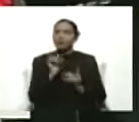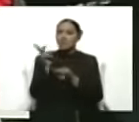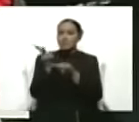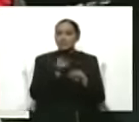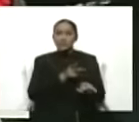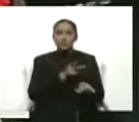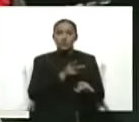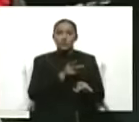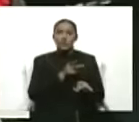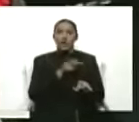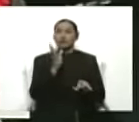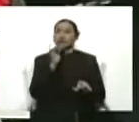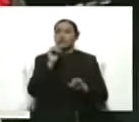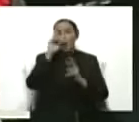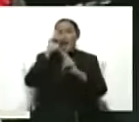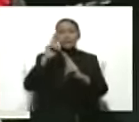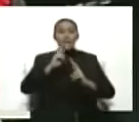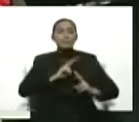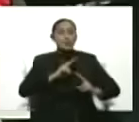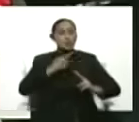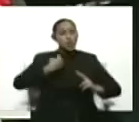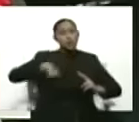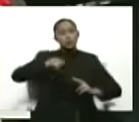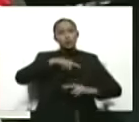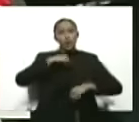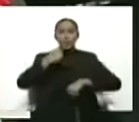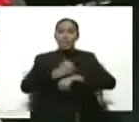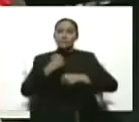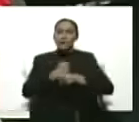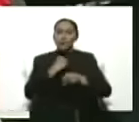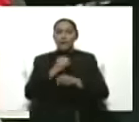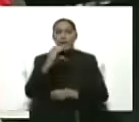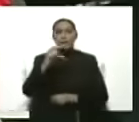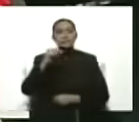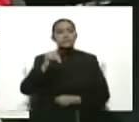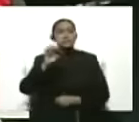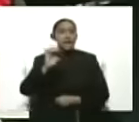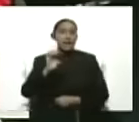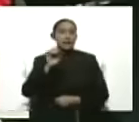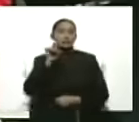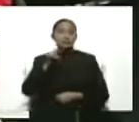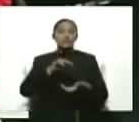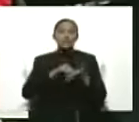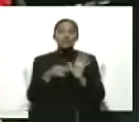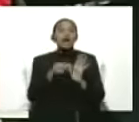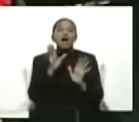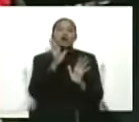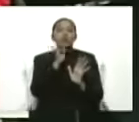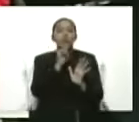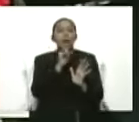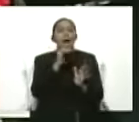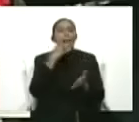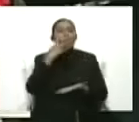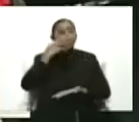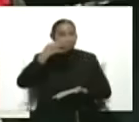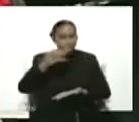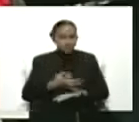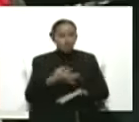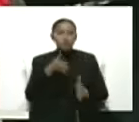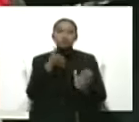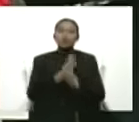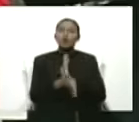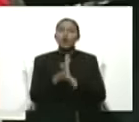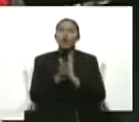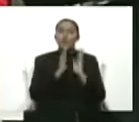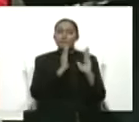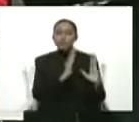quiere indica que no cree en el proceso y estoy seguro que con unas conductas como